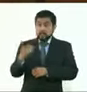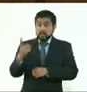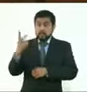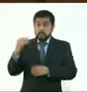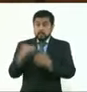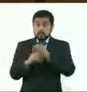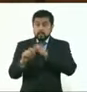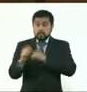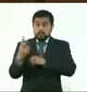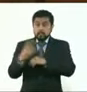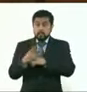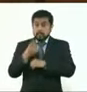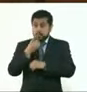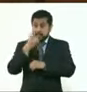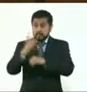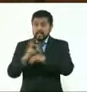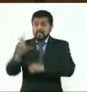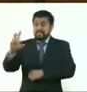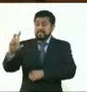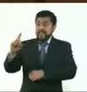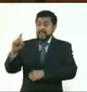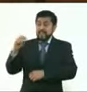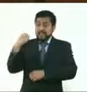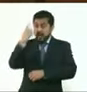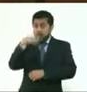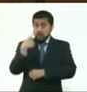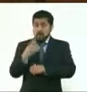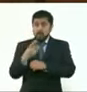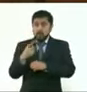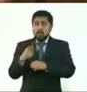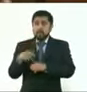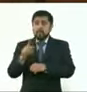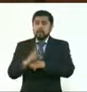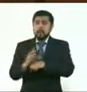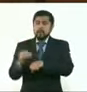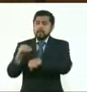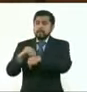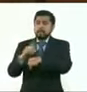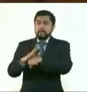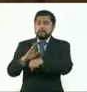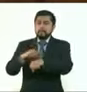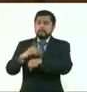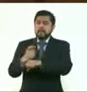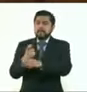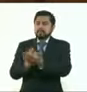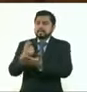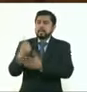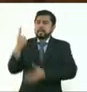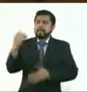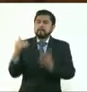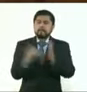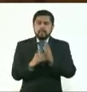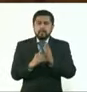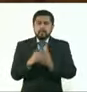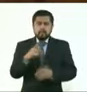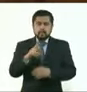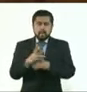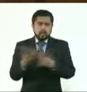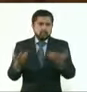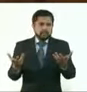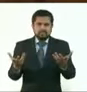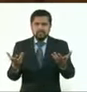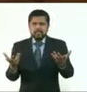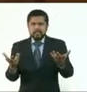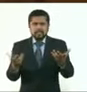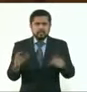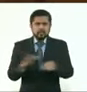30 horas, ganando solamente mil pesos más, pasarían de 6 mil a 7 mil pesos. Ellos afirman que eso implica una reducción